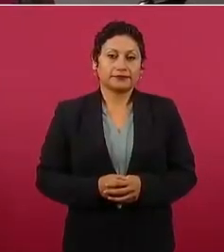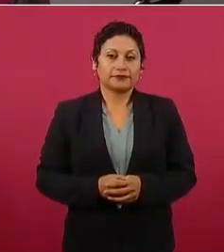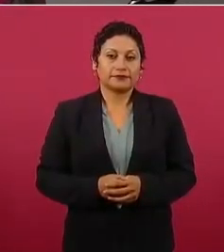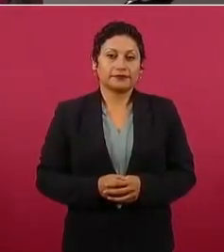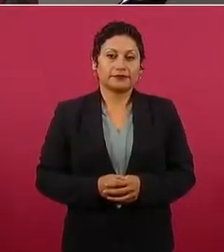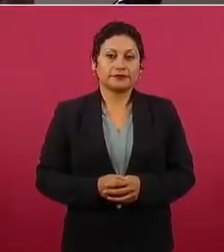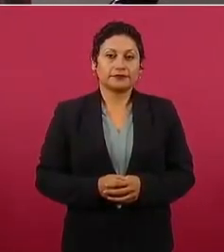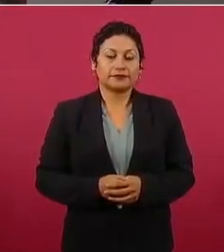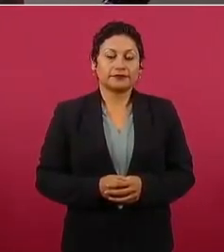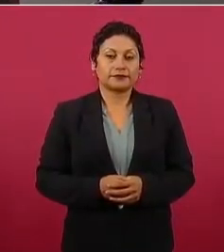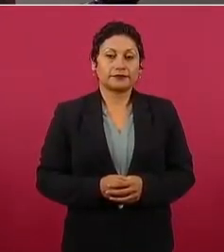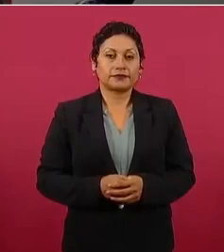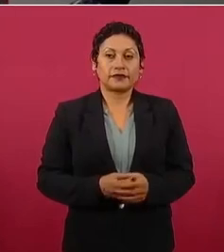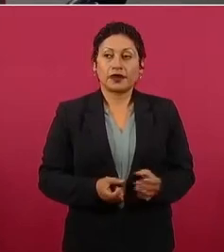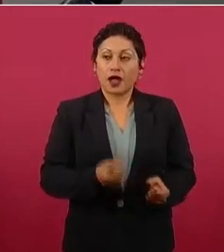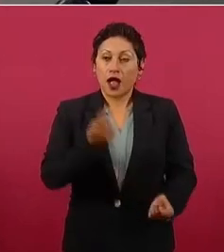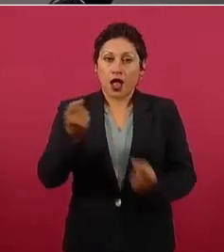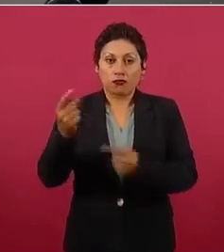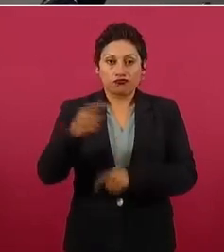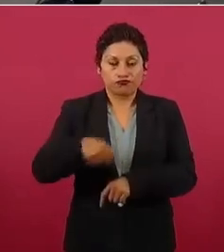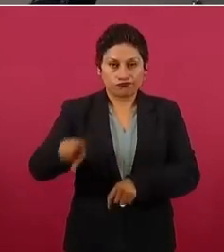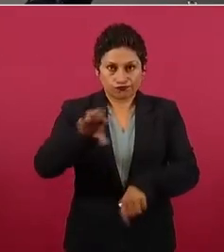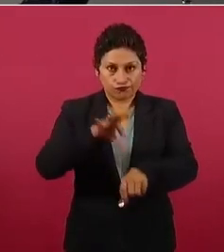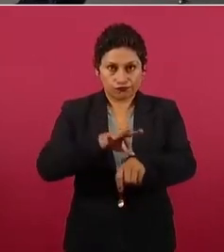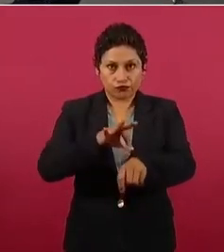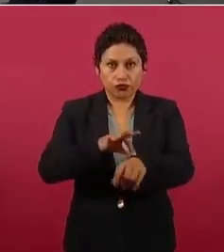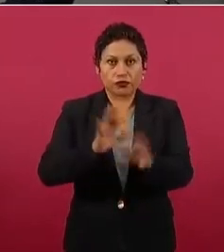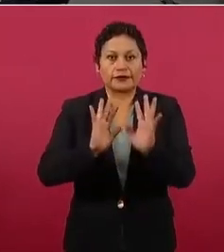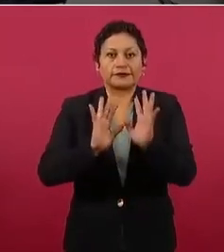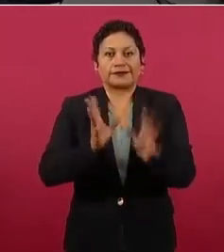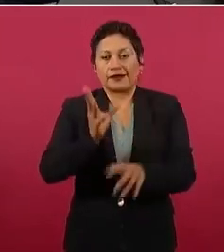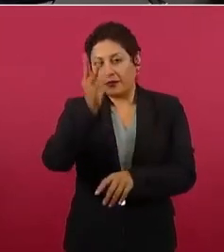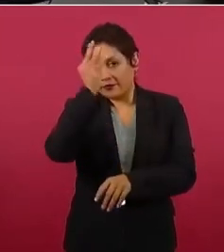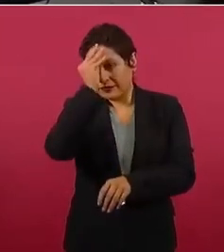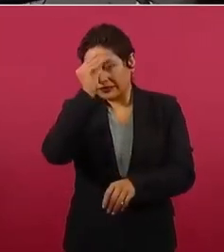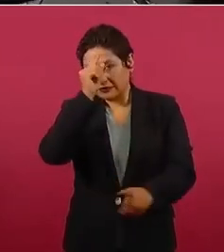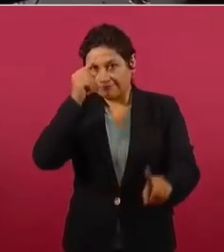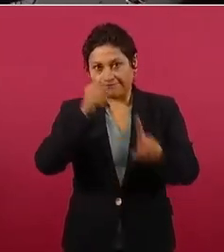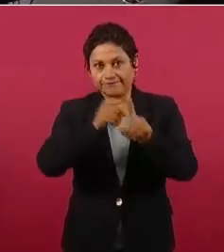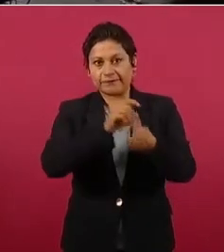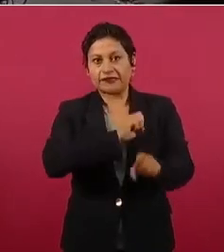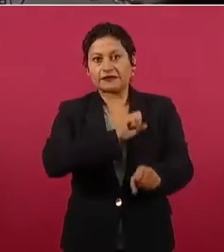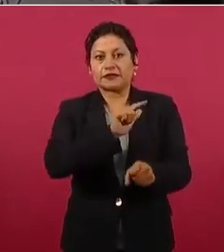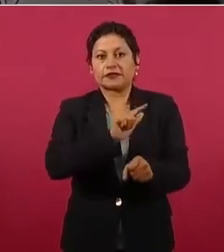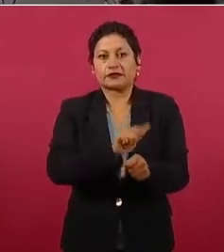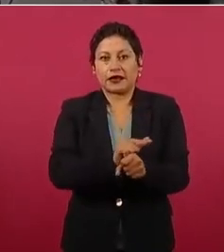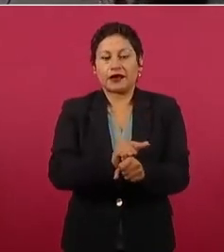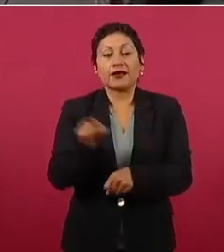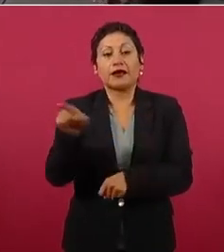que se aumentara el número de especialistas